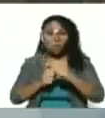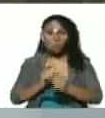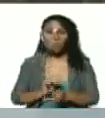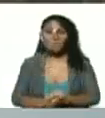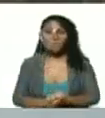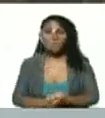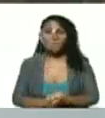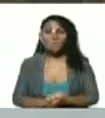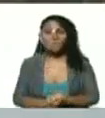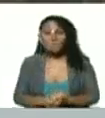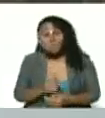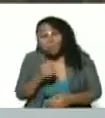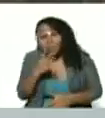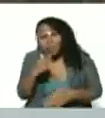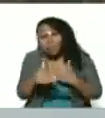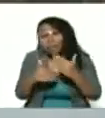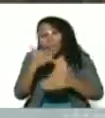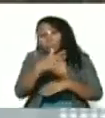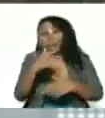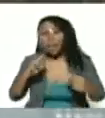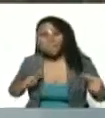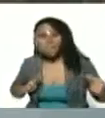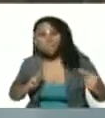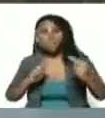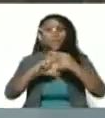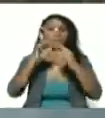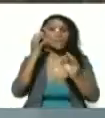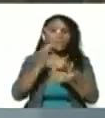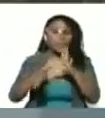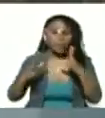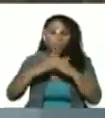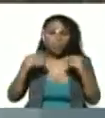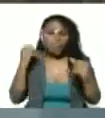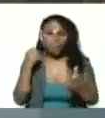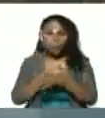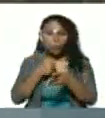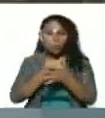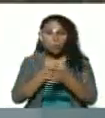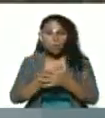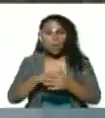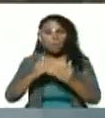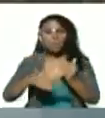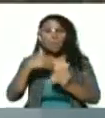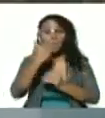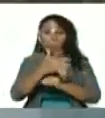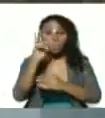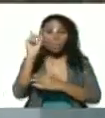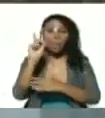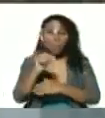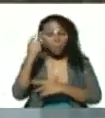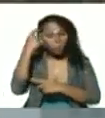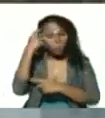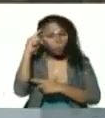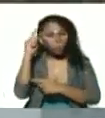y bueno después cuando nos encontramos y toda la lucha y luego también los recuerdos